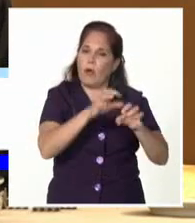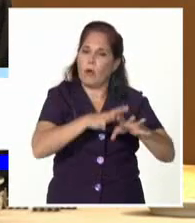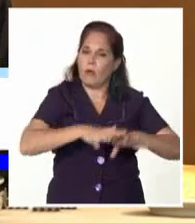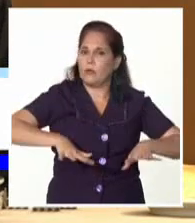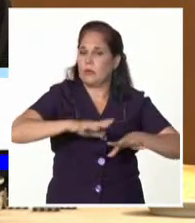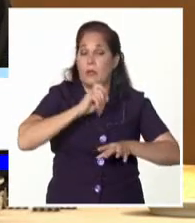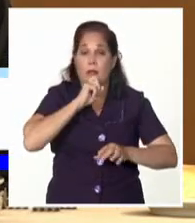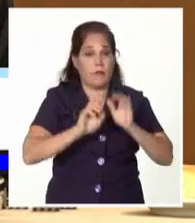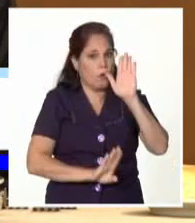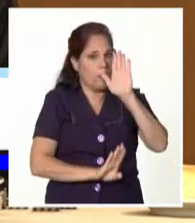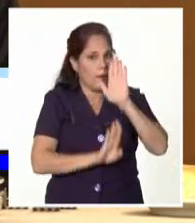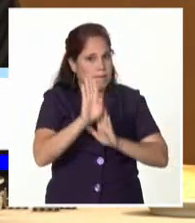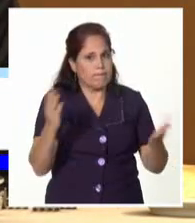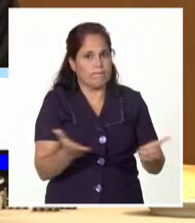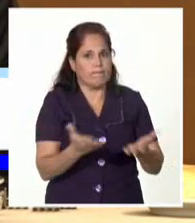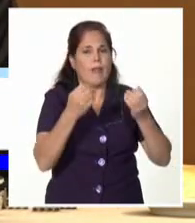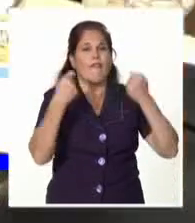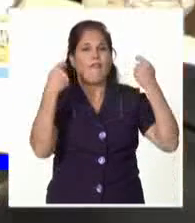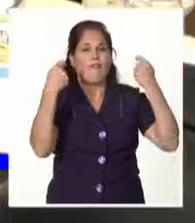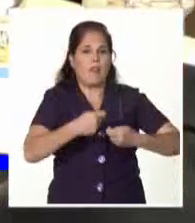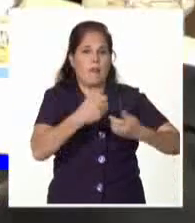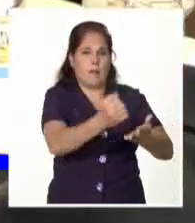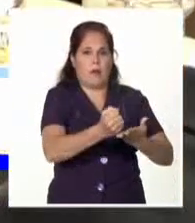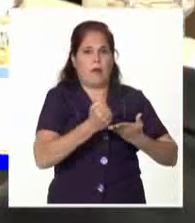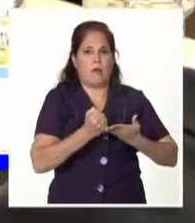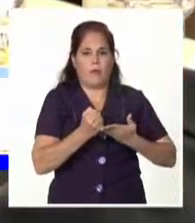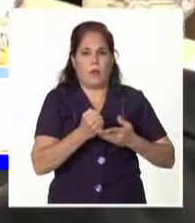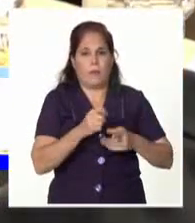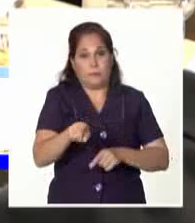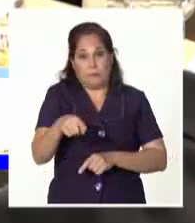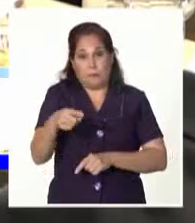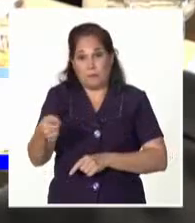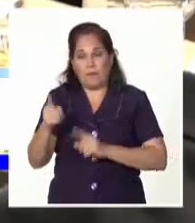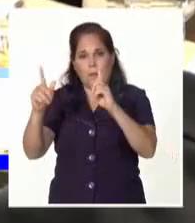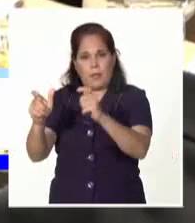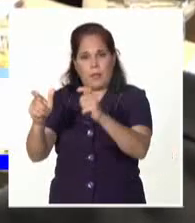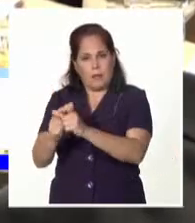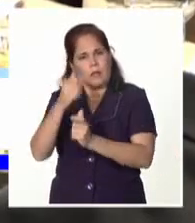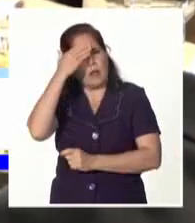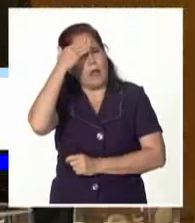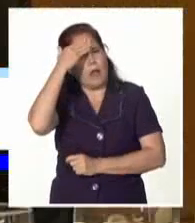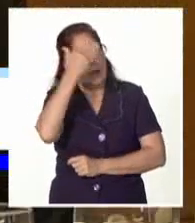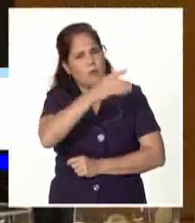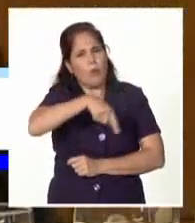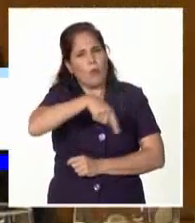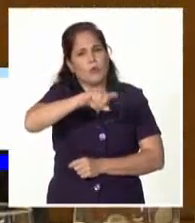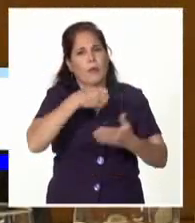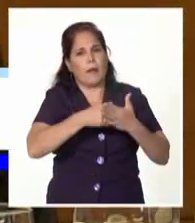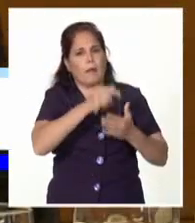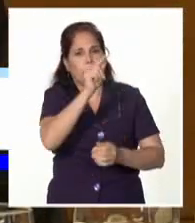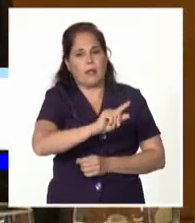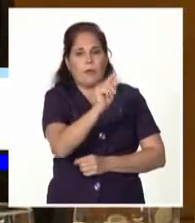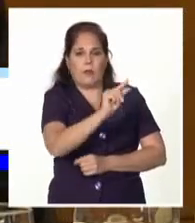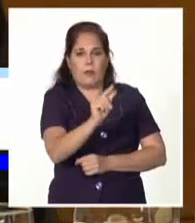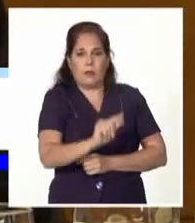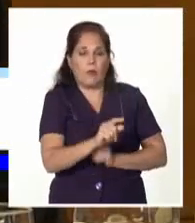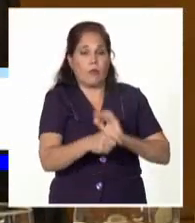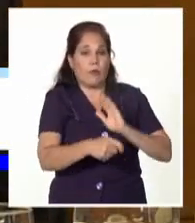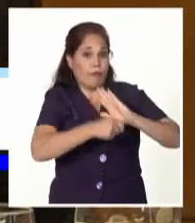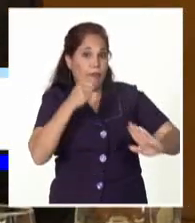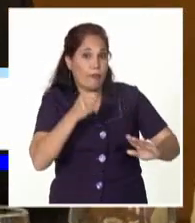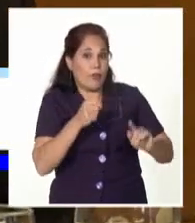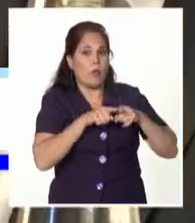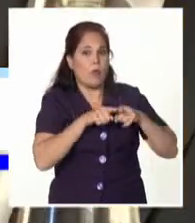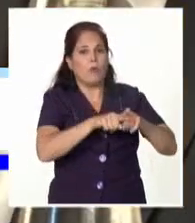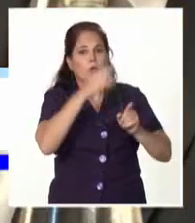mantenido con firmeza en la cooperación con Cuba. El presidente Díaz Canel le agradeció a los empresarios italianos por permanecer al lado de